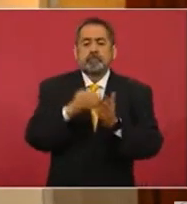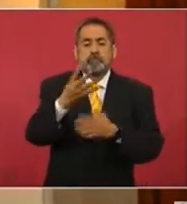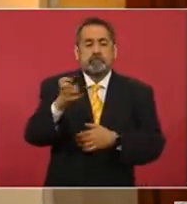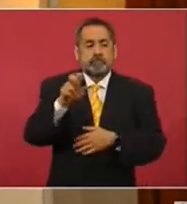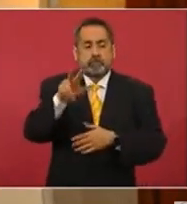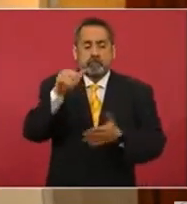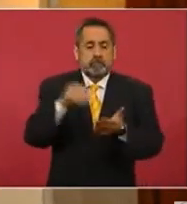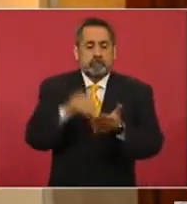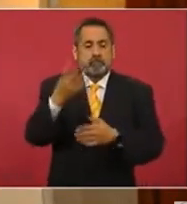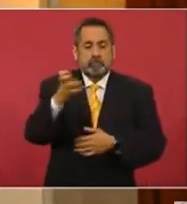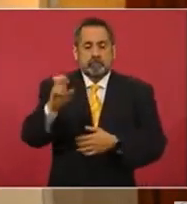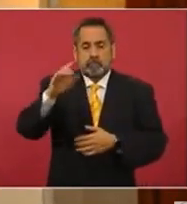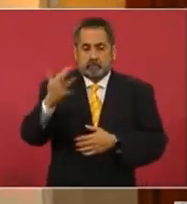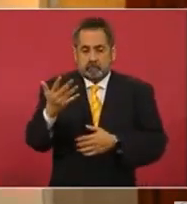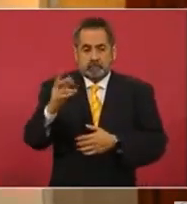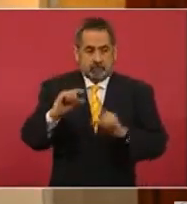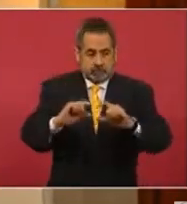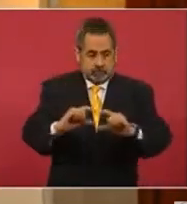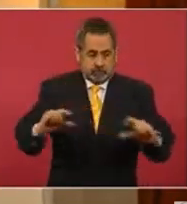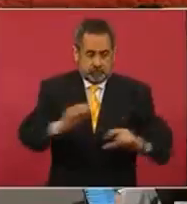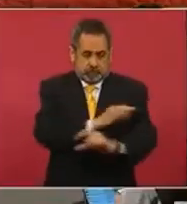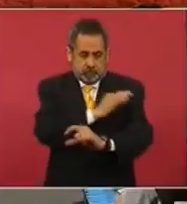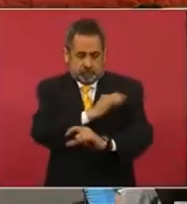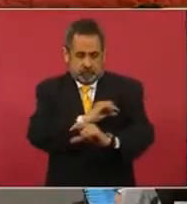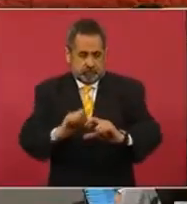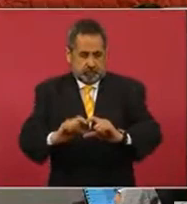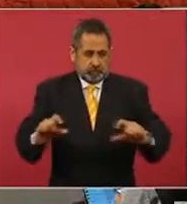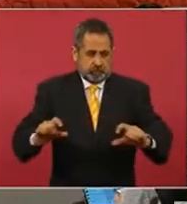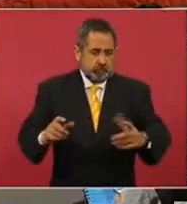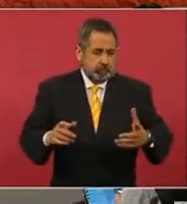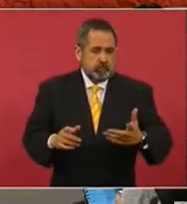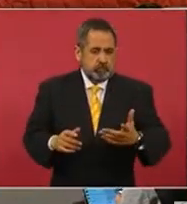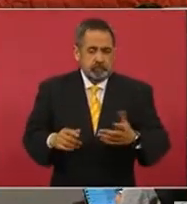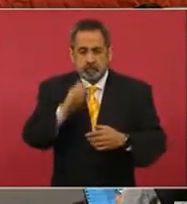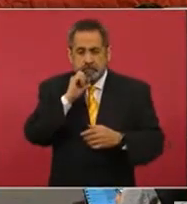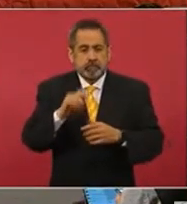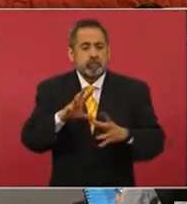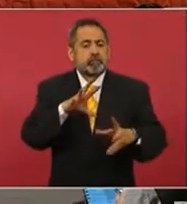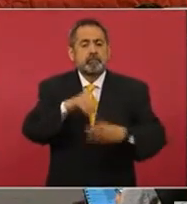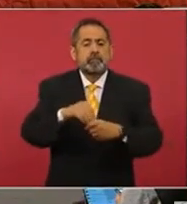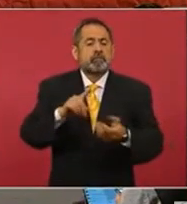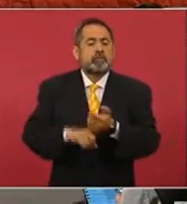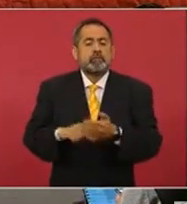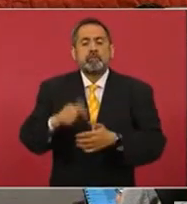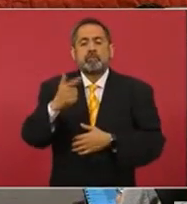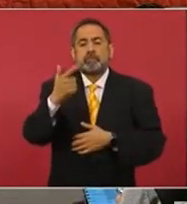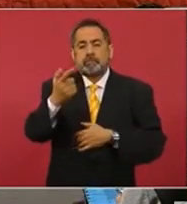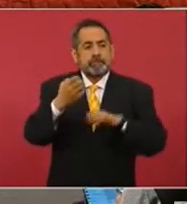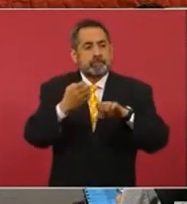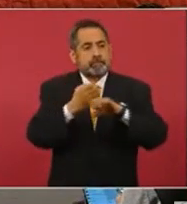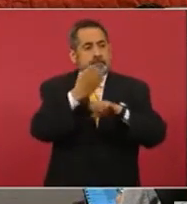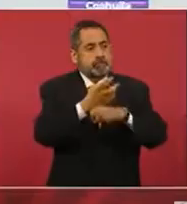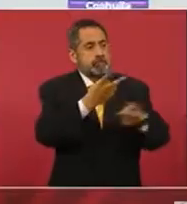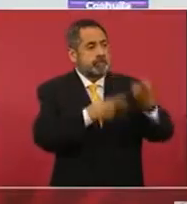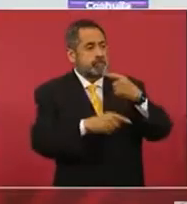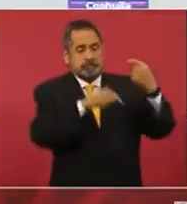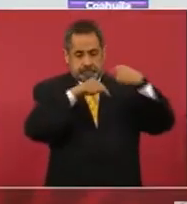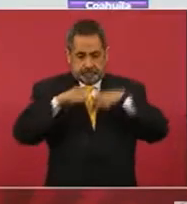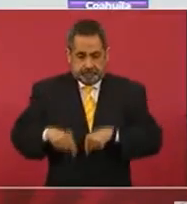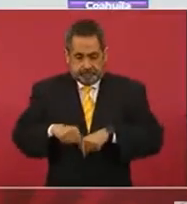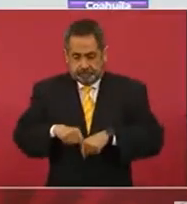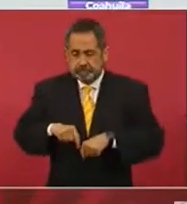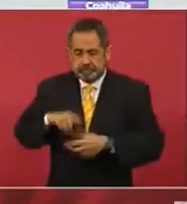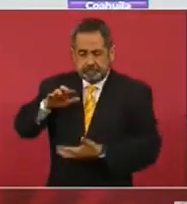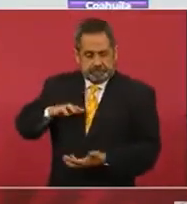.450 dosis. Acudieron 7 entidades a Virmex e Incán